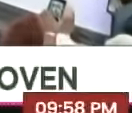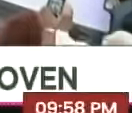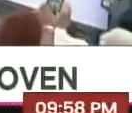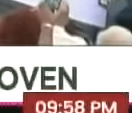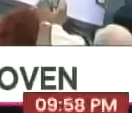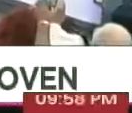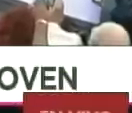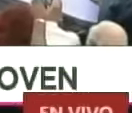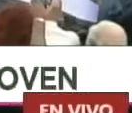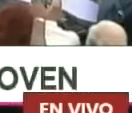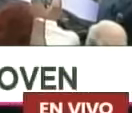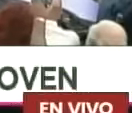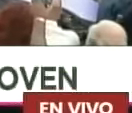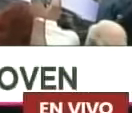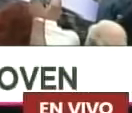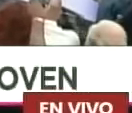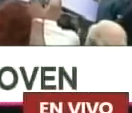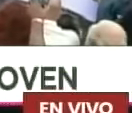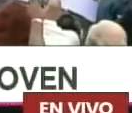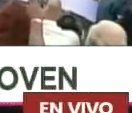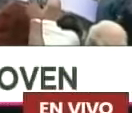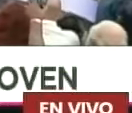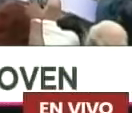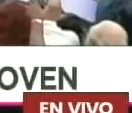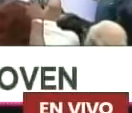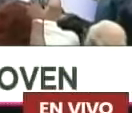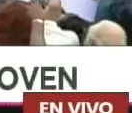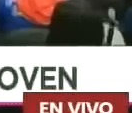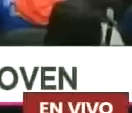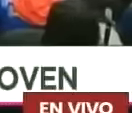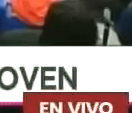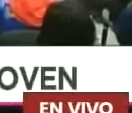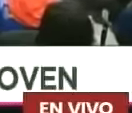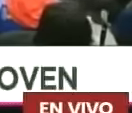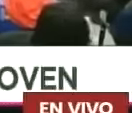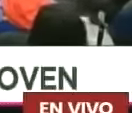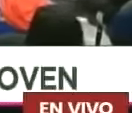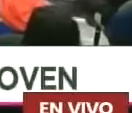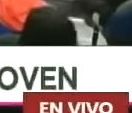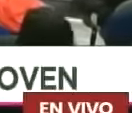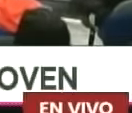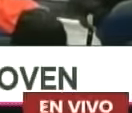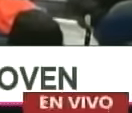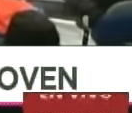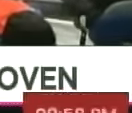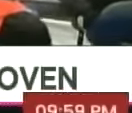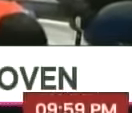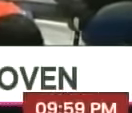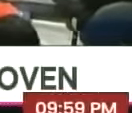Venezuela joven, el alboroto venezolano, corazón urbano.